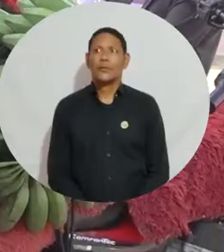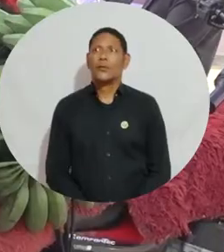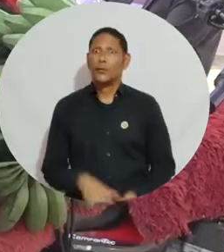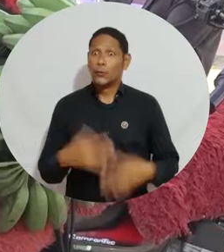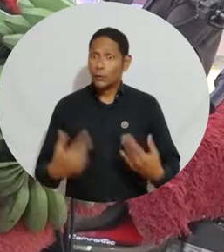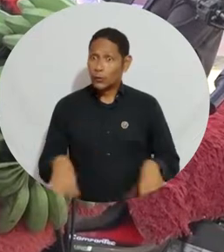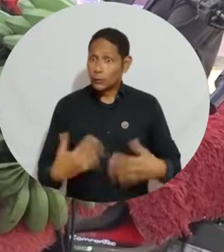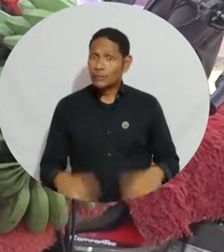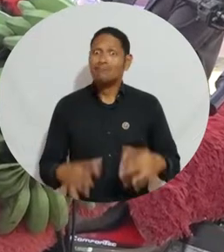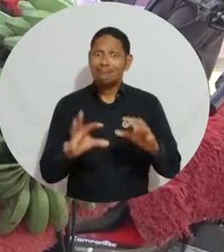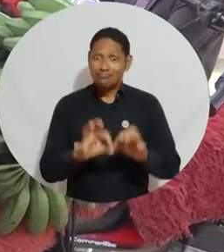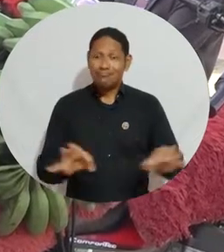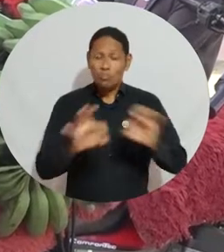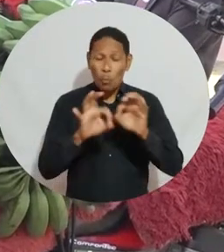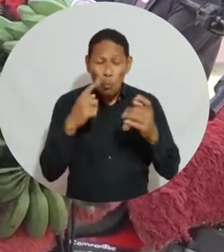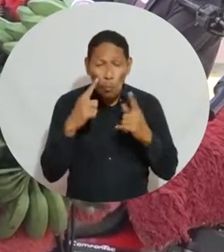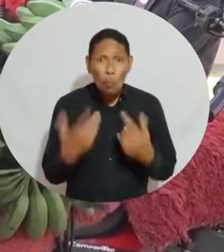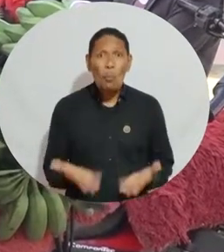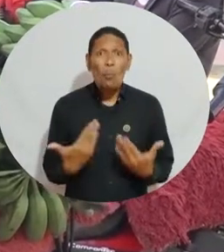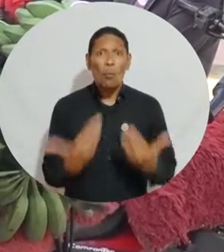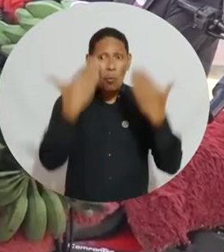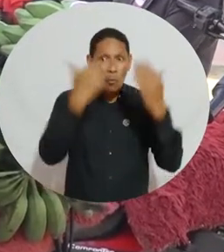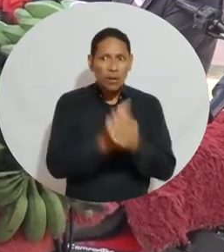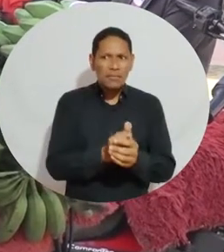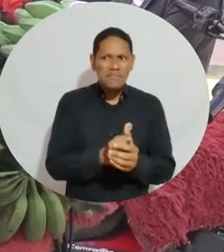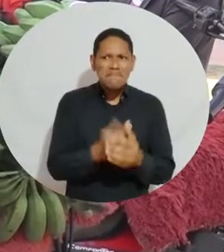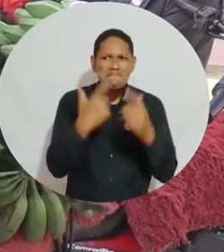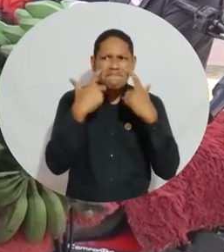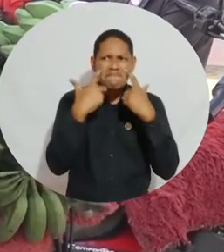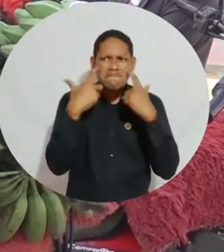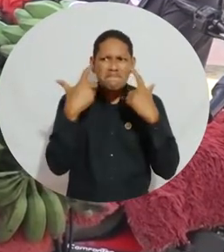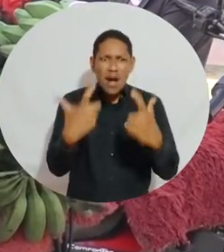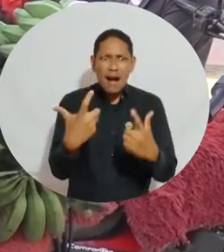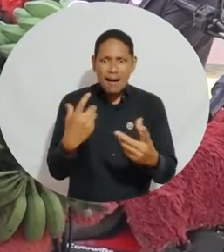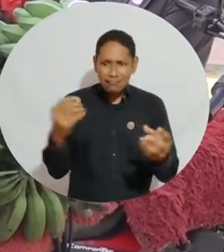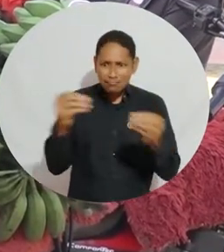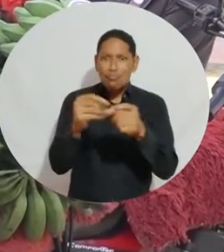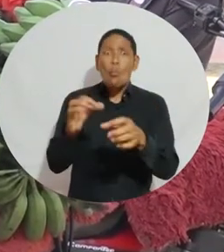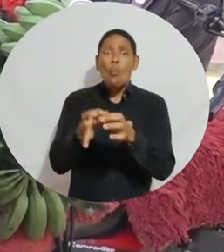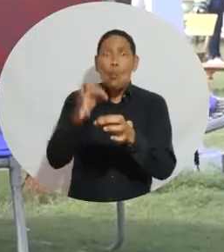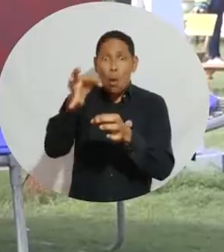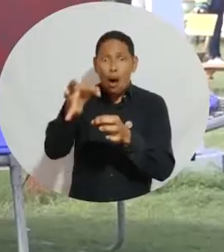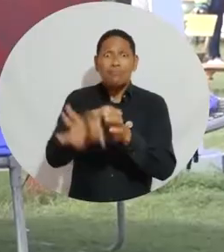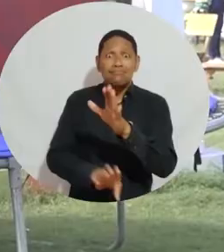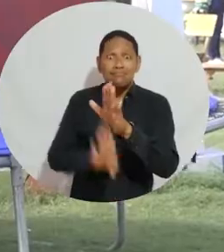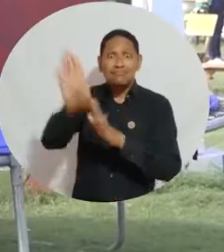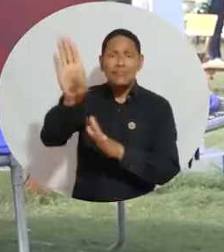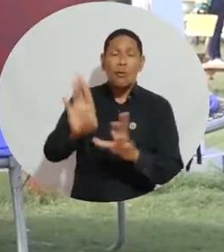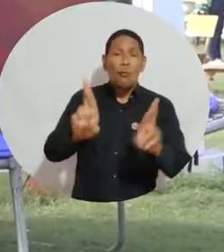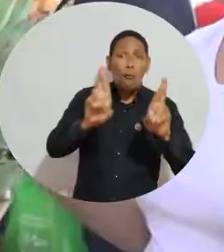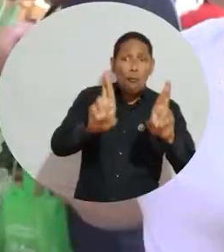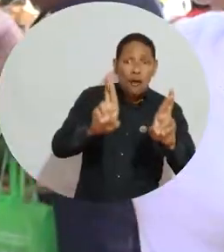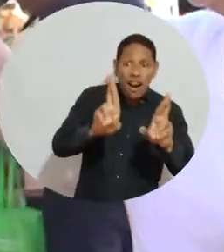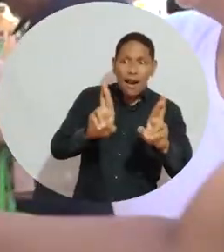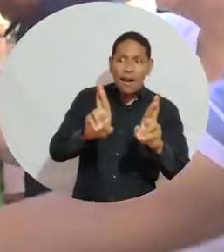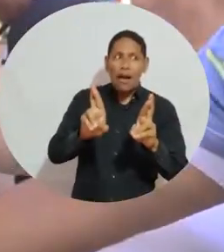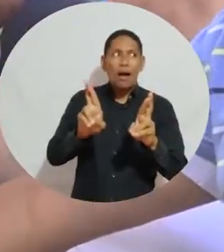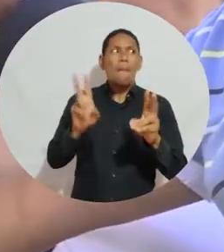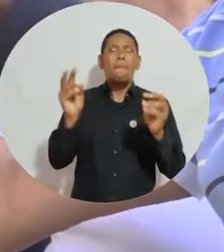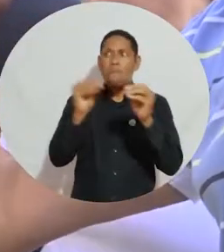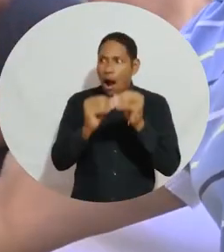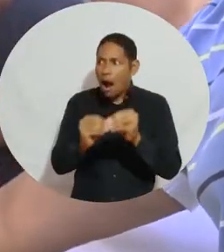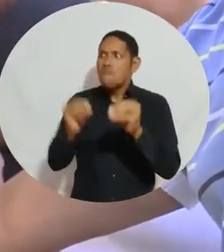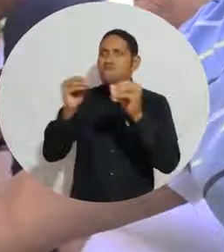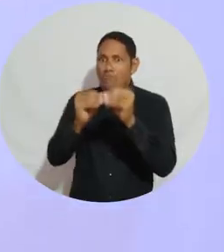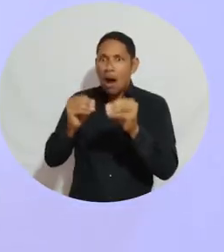que se den estas cosas es muy bueno. Eso es crecimiento para el pueblo. Ojalá y